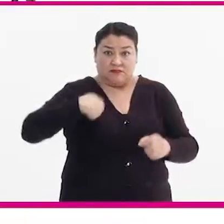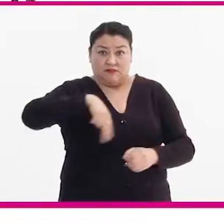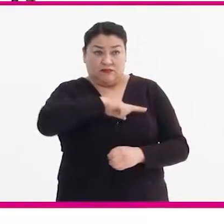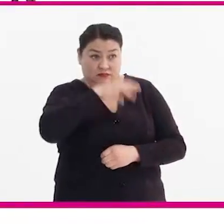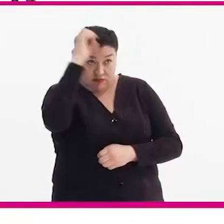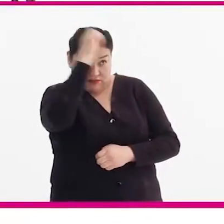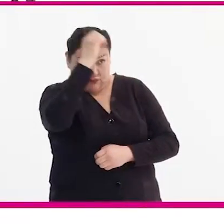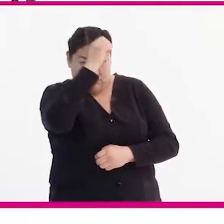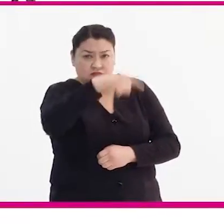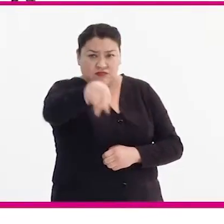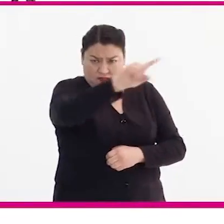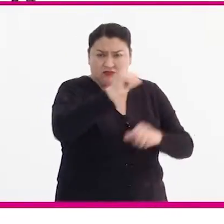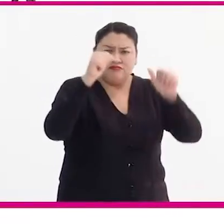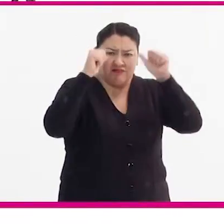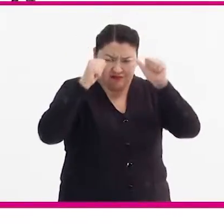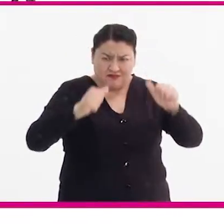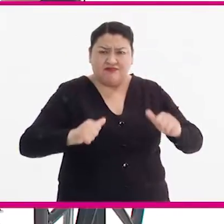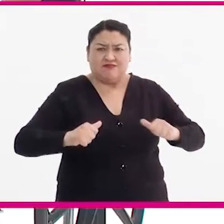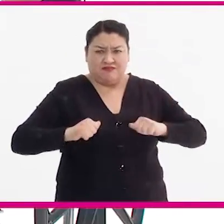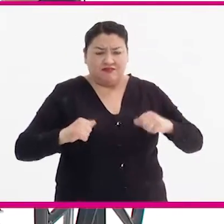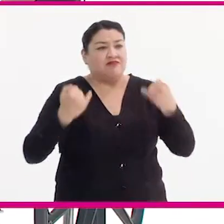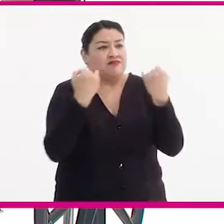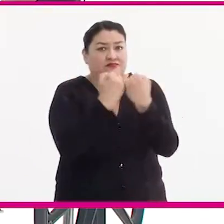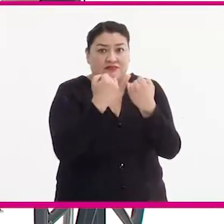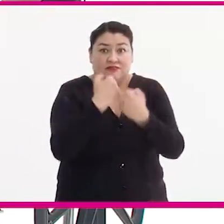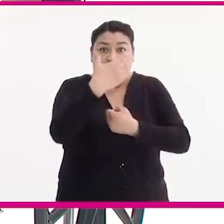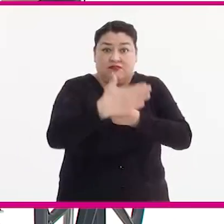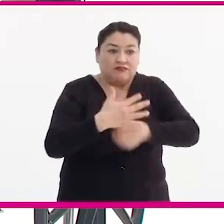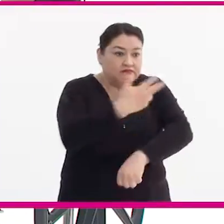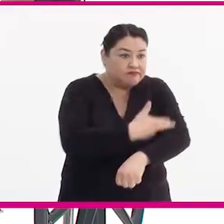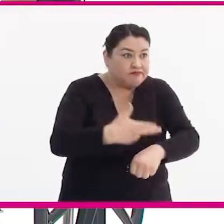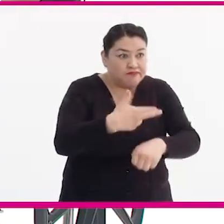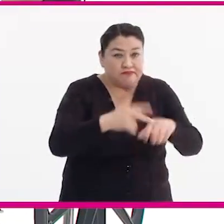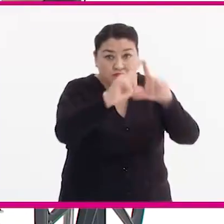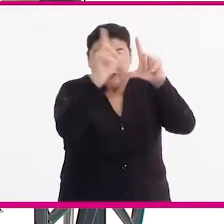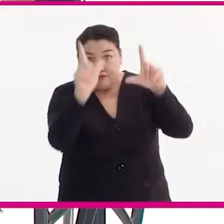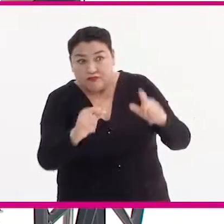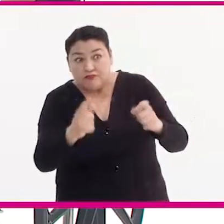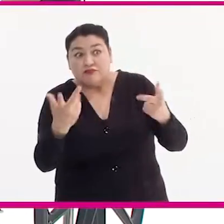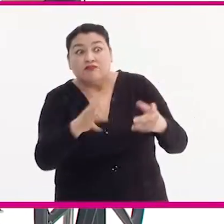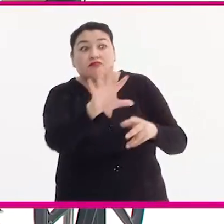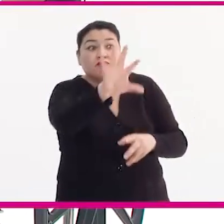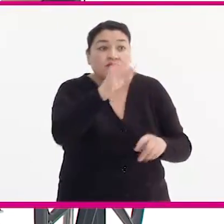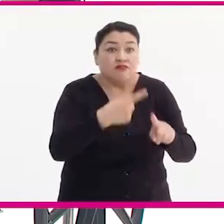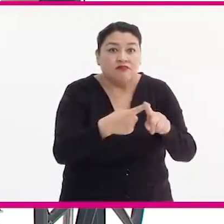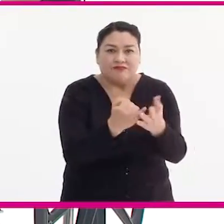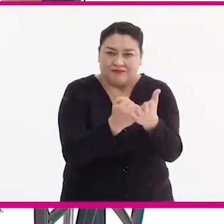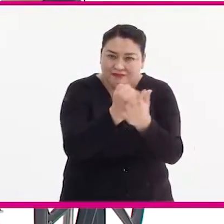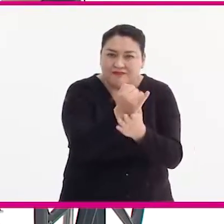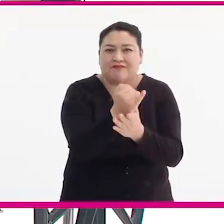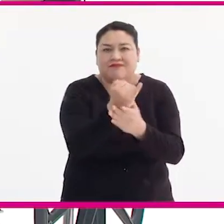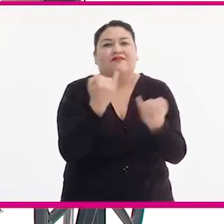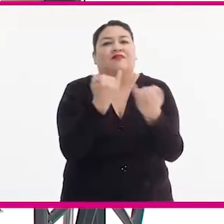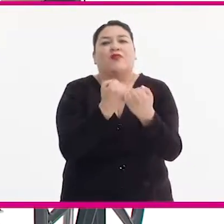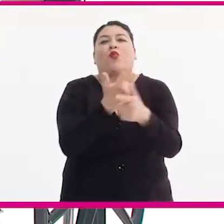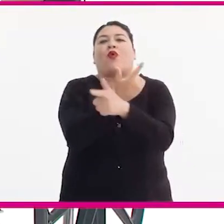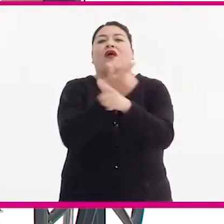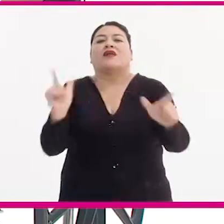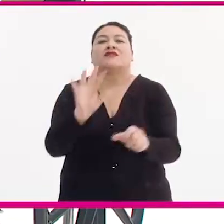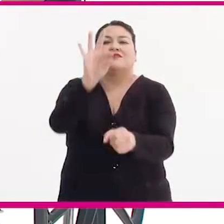para que el luchador se escuchara e incluir en la decisión de